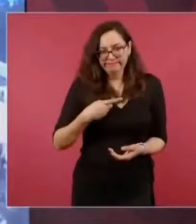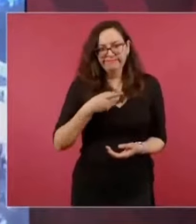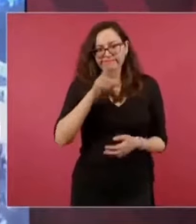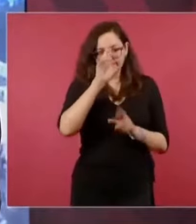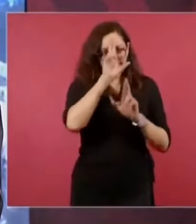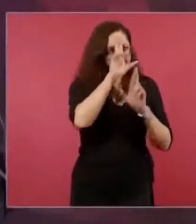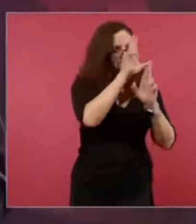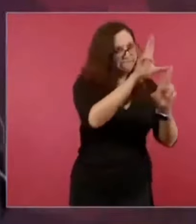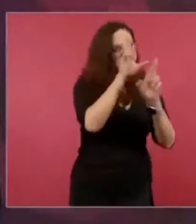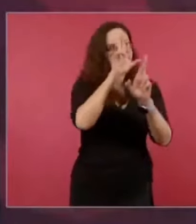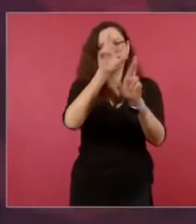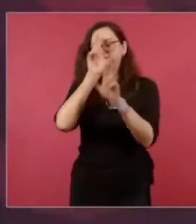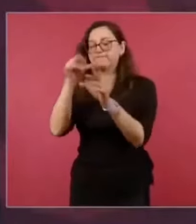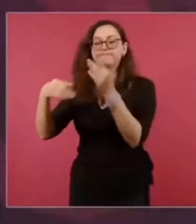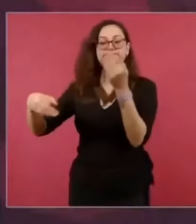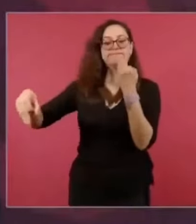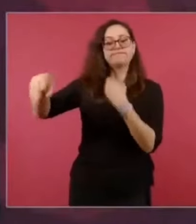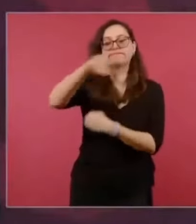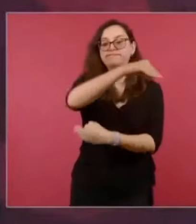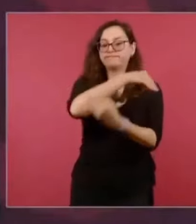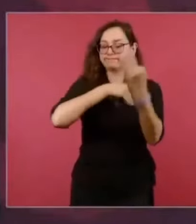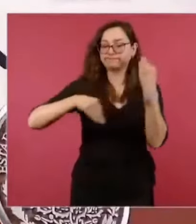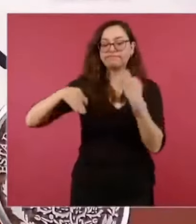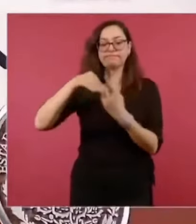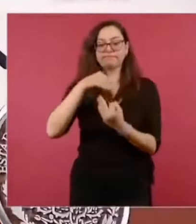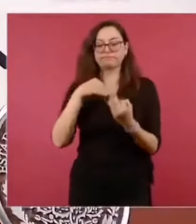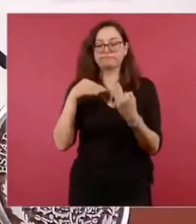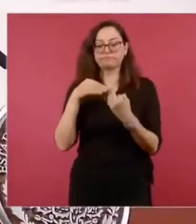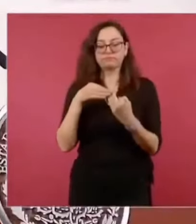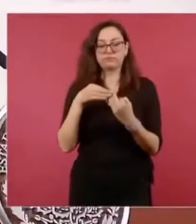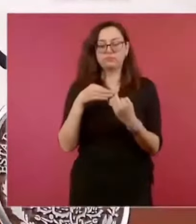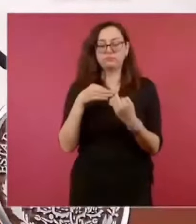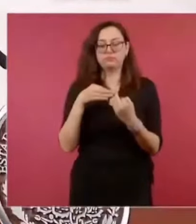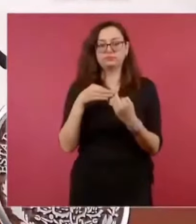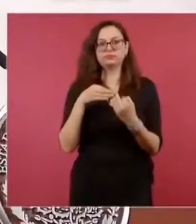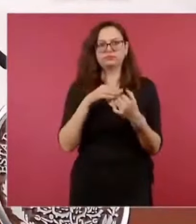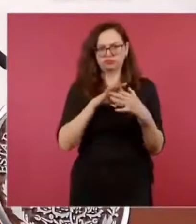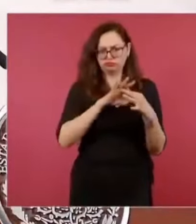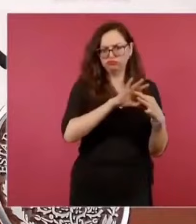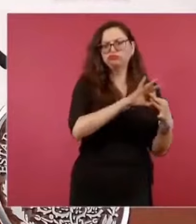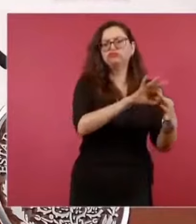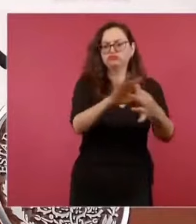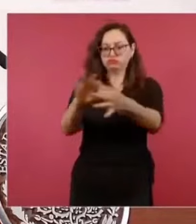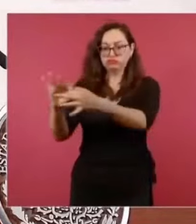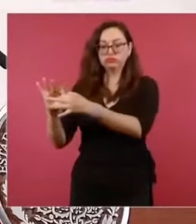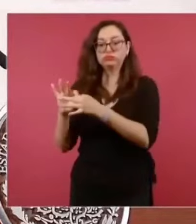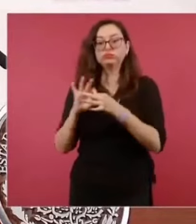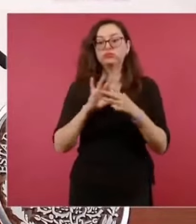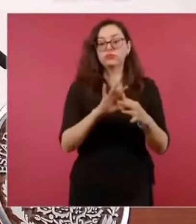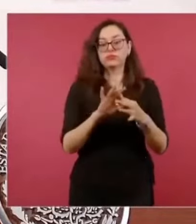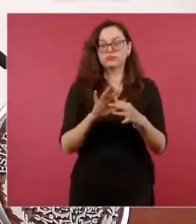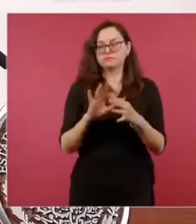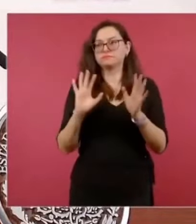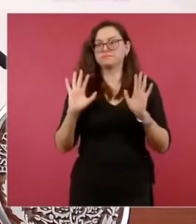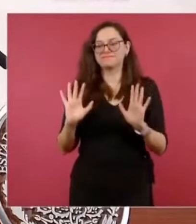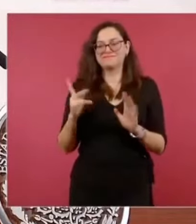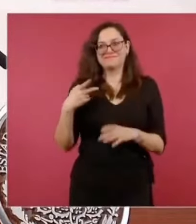a todos los pueblos, nada más que nos costó muchos.